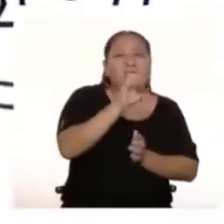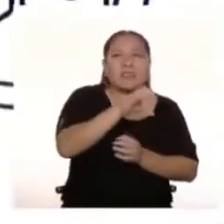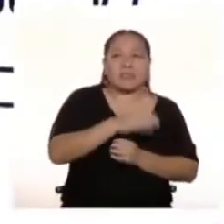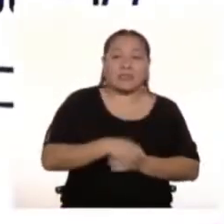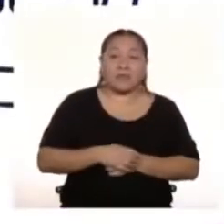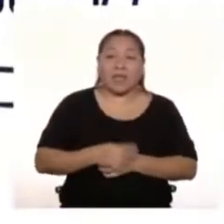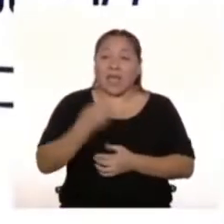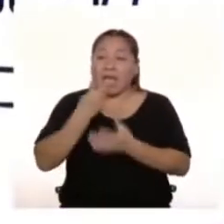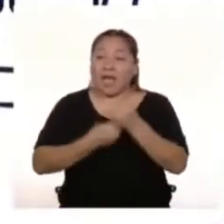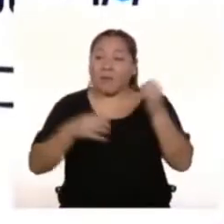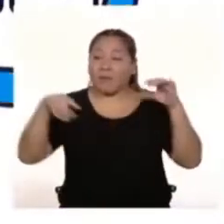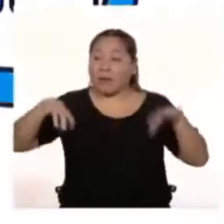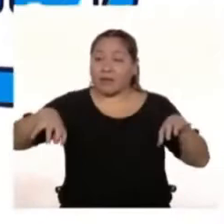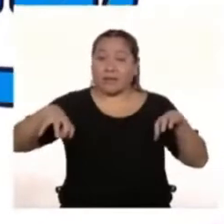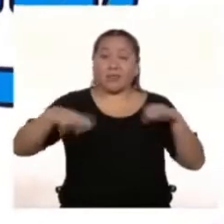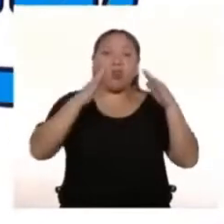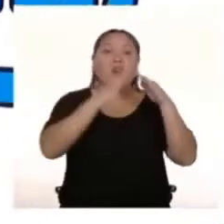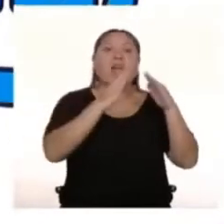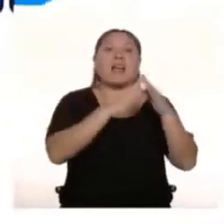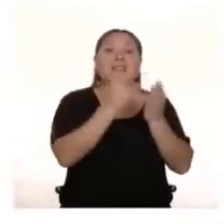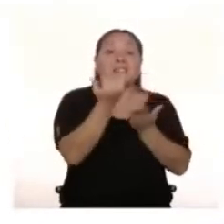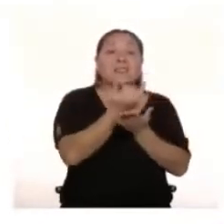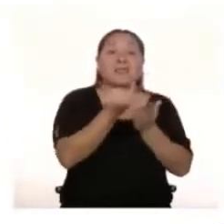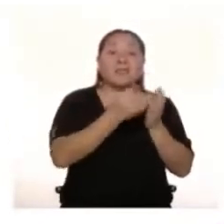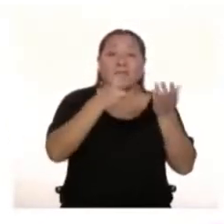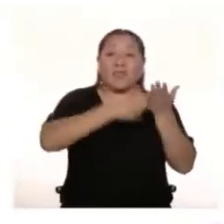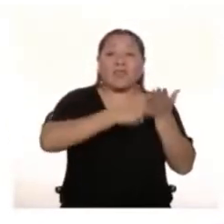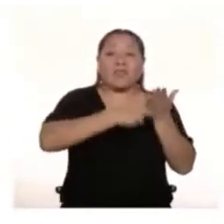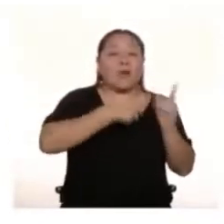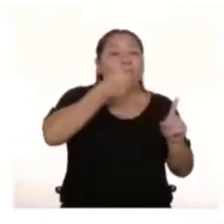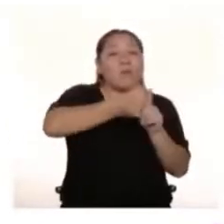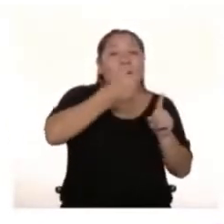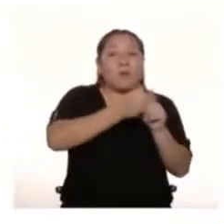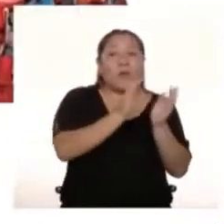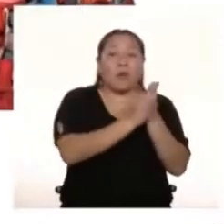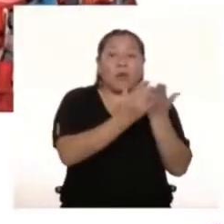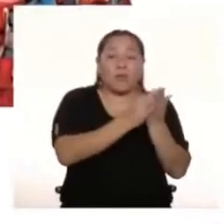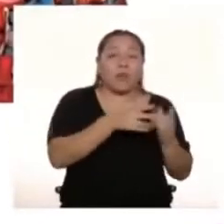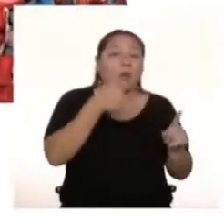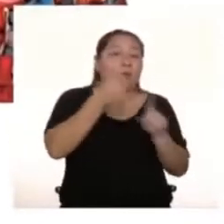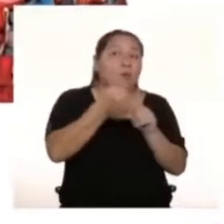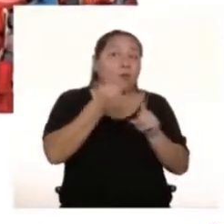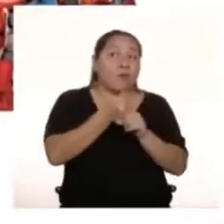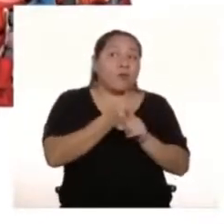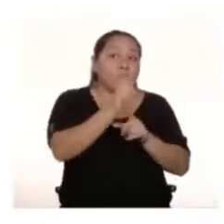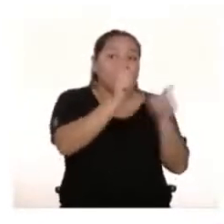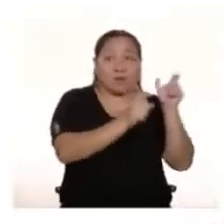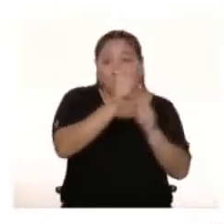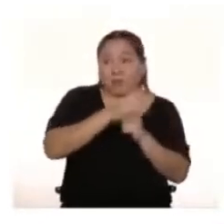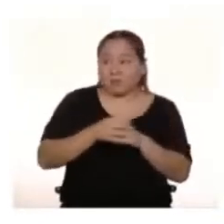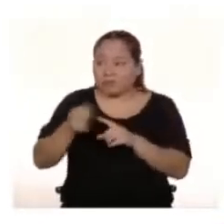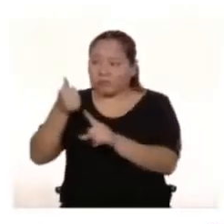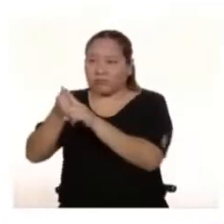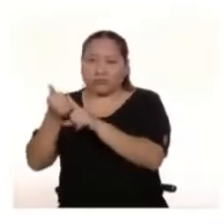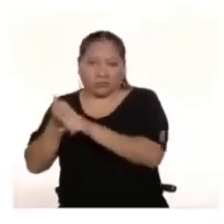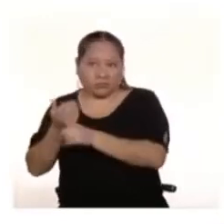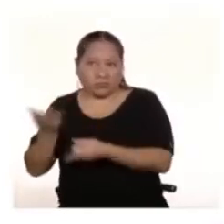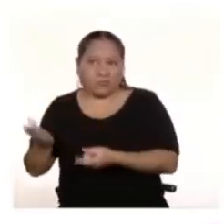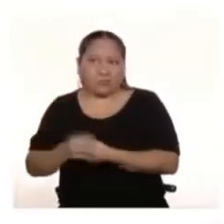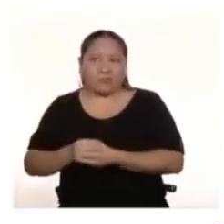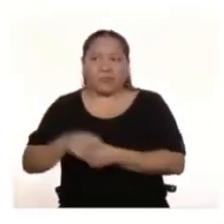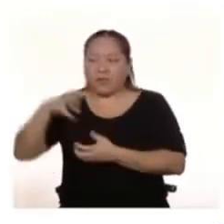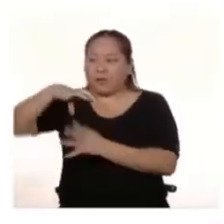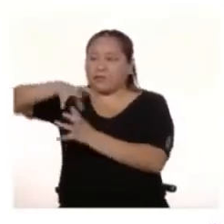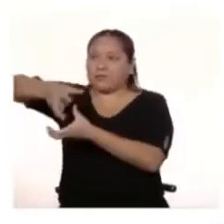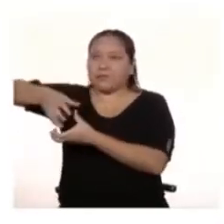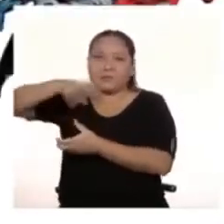Ambas son casas editoriales Que como todos Sacan sus propios libros Comics Y personajes Dentro de sus universos Está la disputa